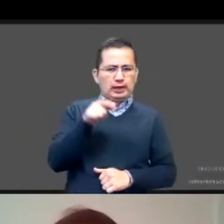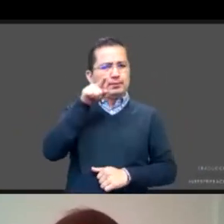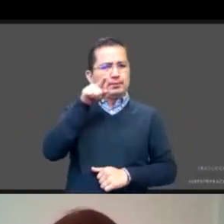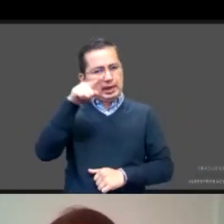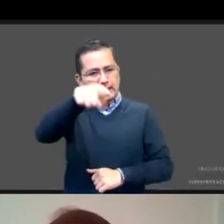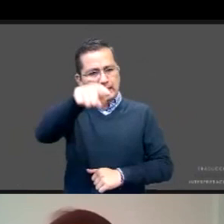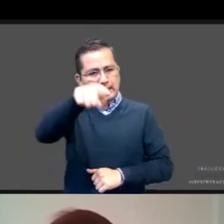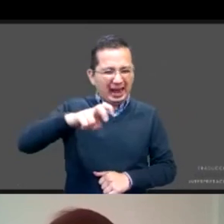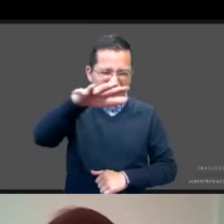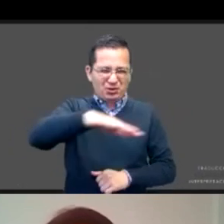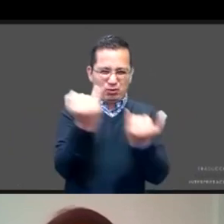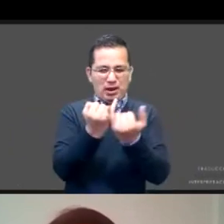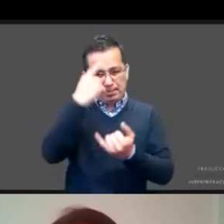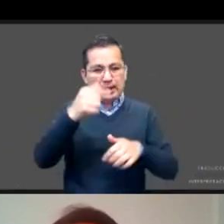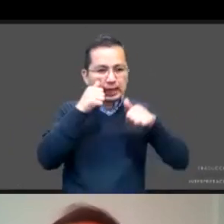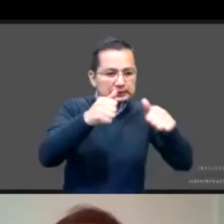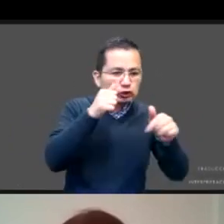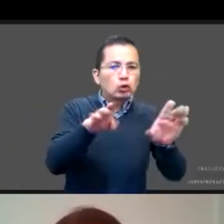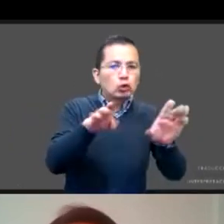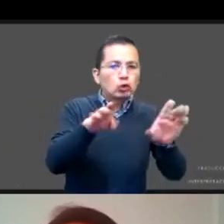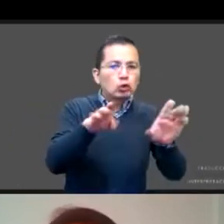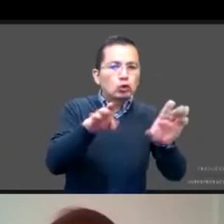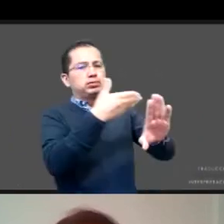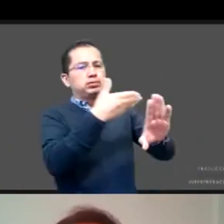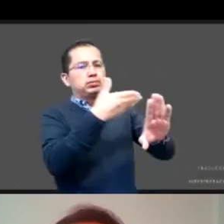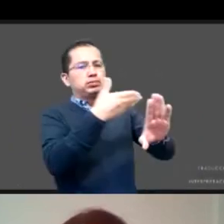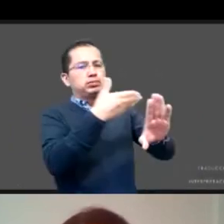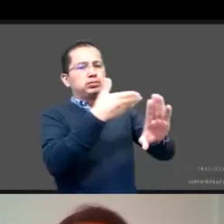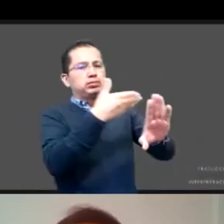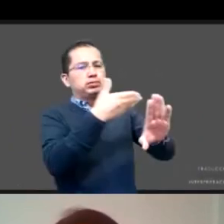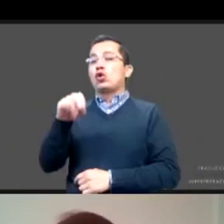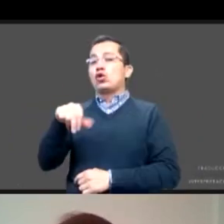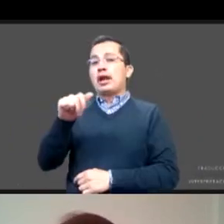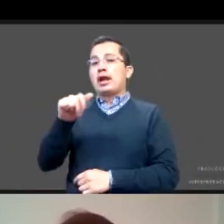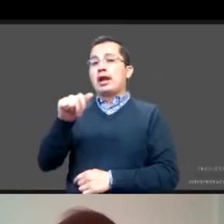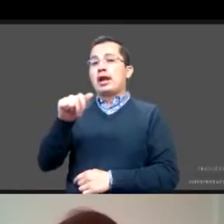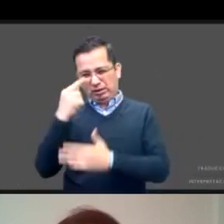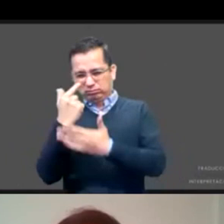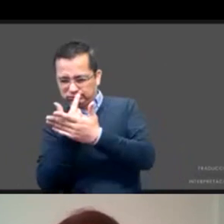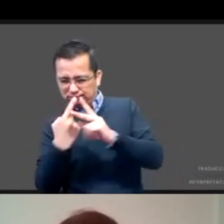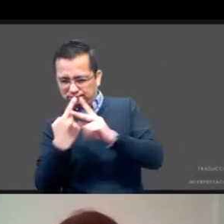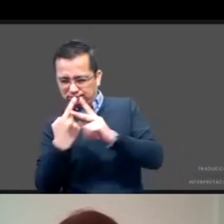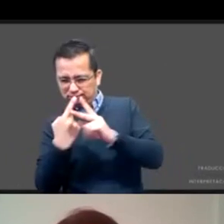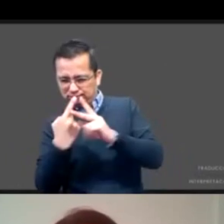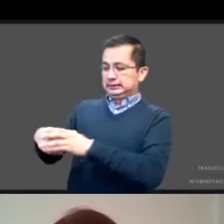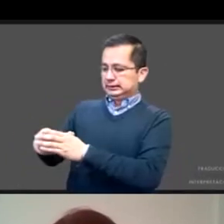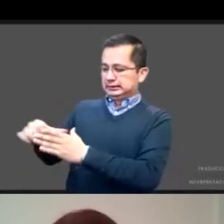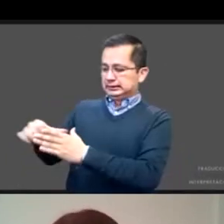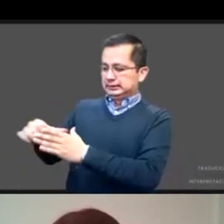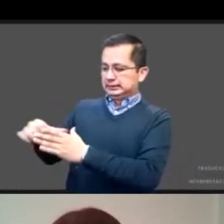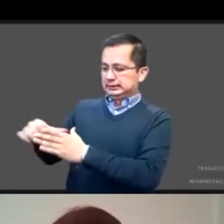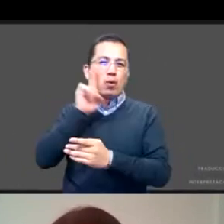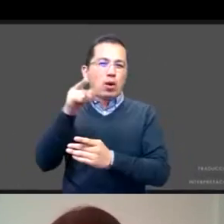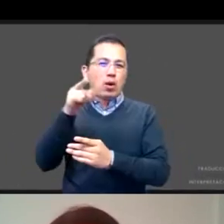dando las herramientas para la atención a violencia sexual, con APO, con las cifras, con el Centro de Equidad de Género, con asegurar